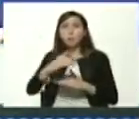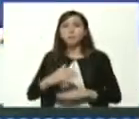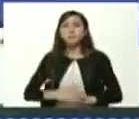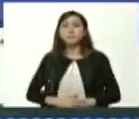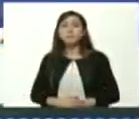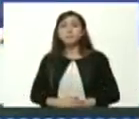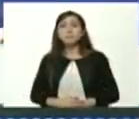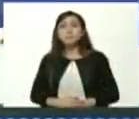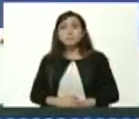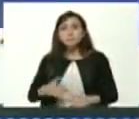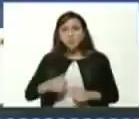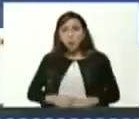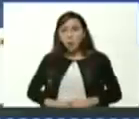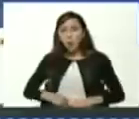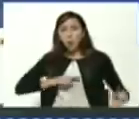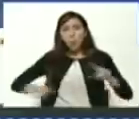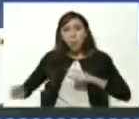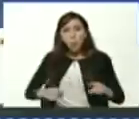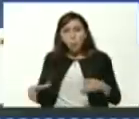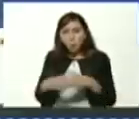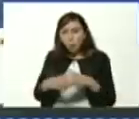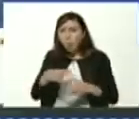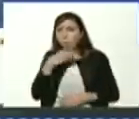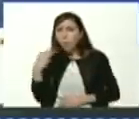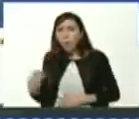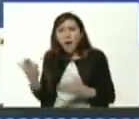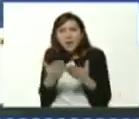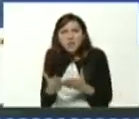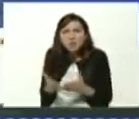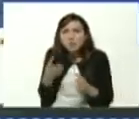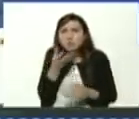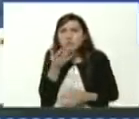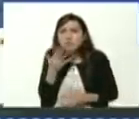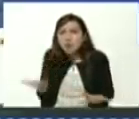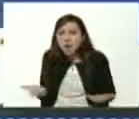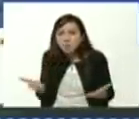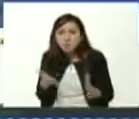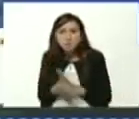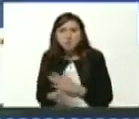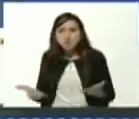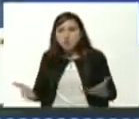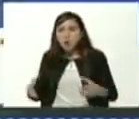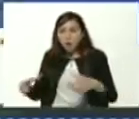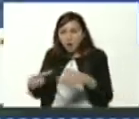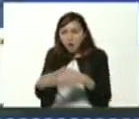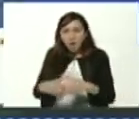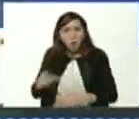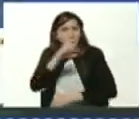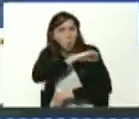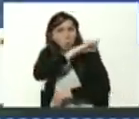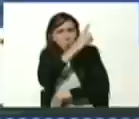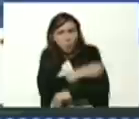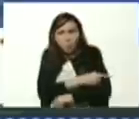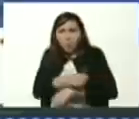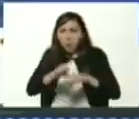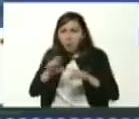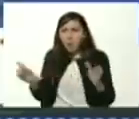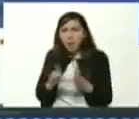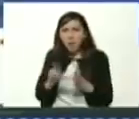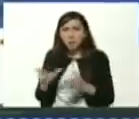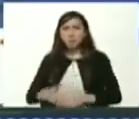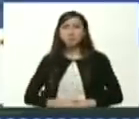cuando habló de movimiento estudiantil por ejemplo del movimiento estudiantil poderoso de educación media